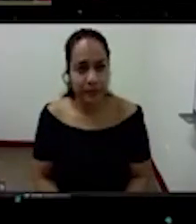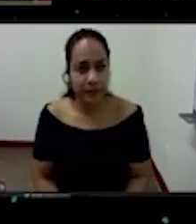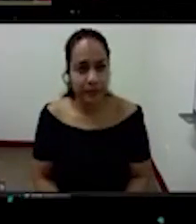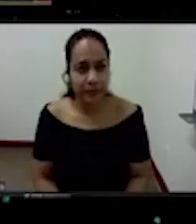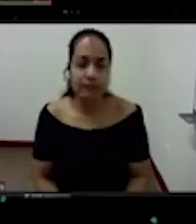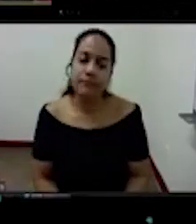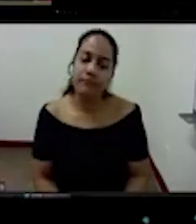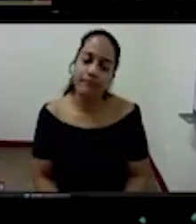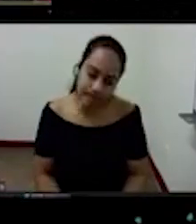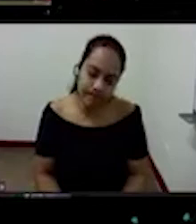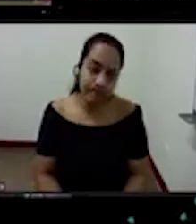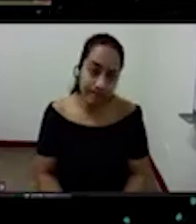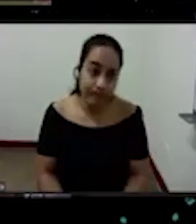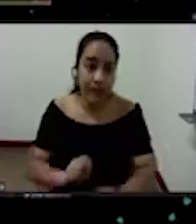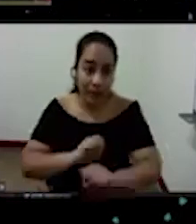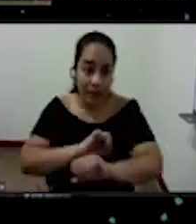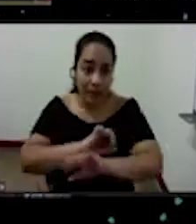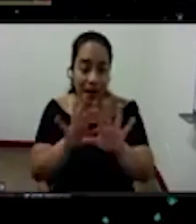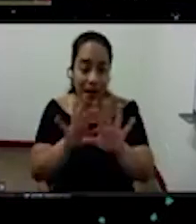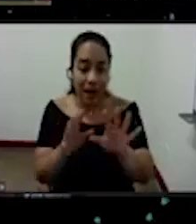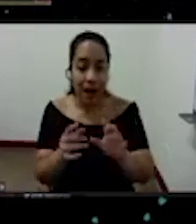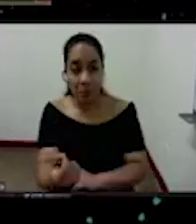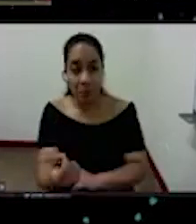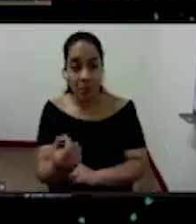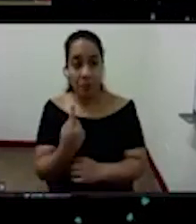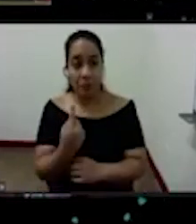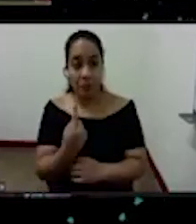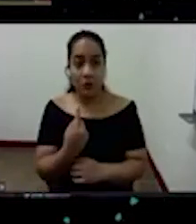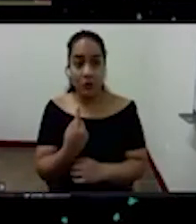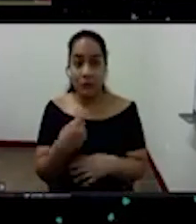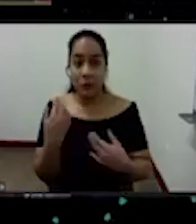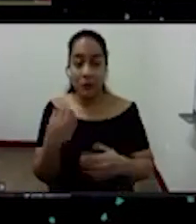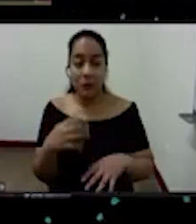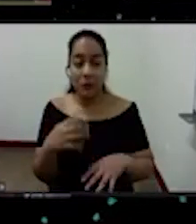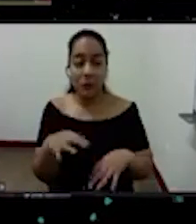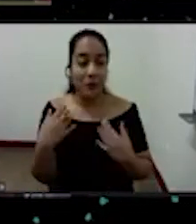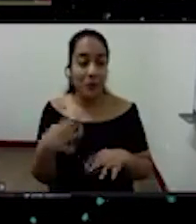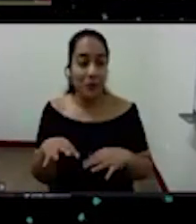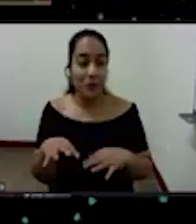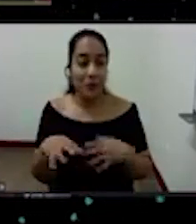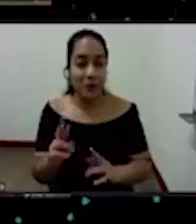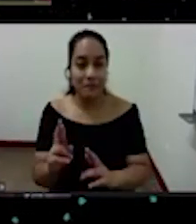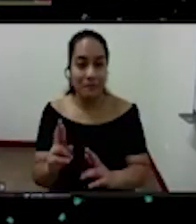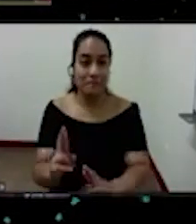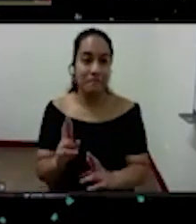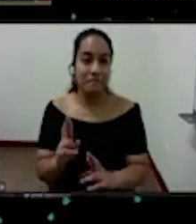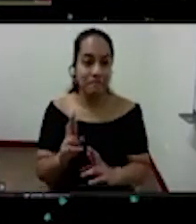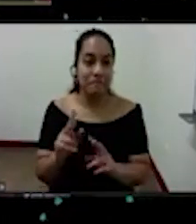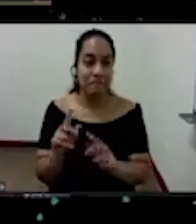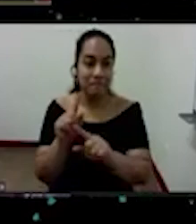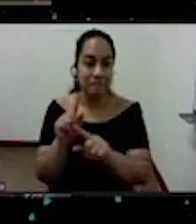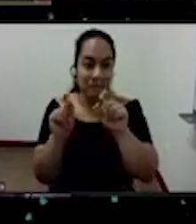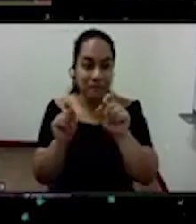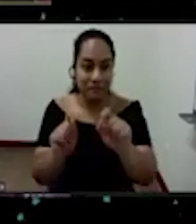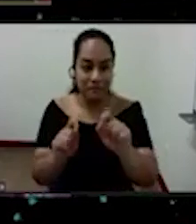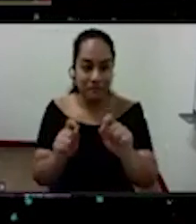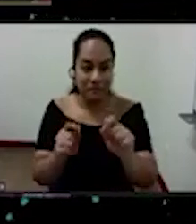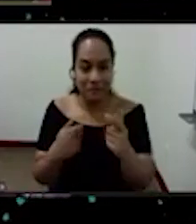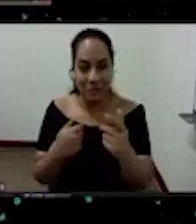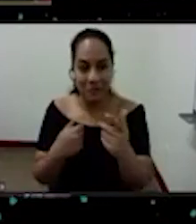claramente esta pregunta es mucho una respuesta no puedo que